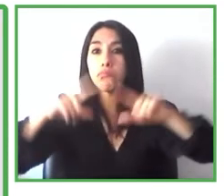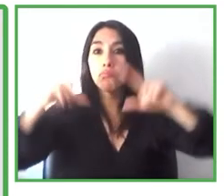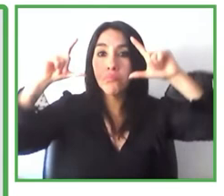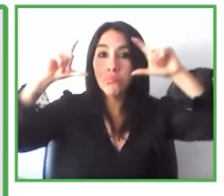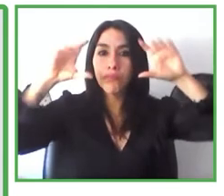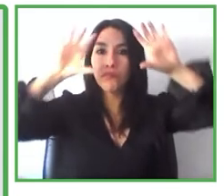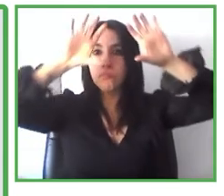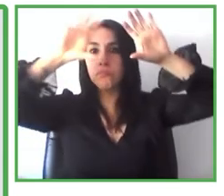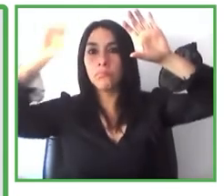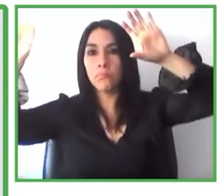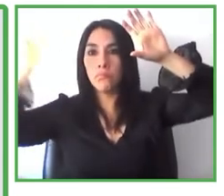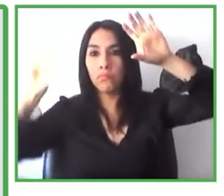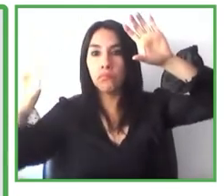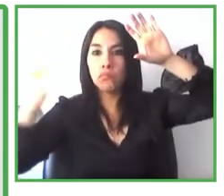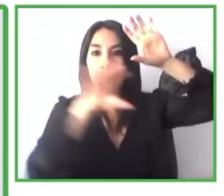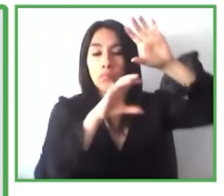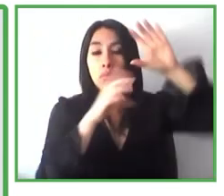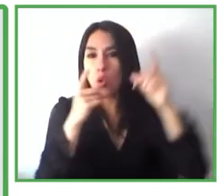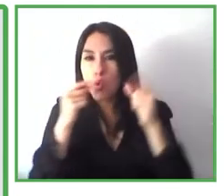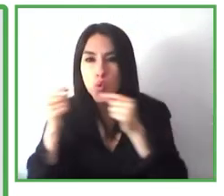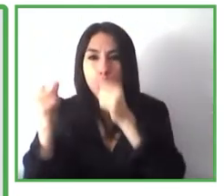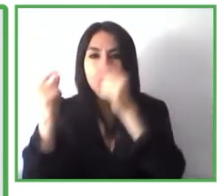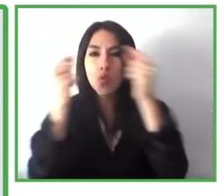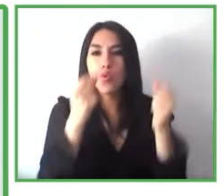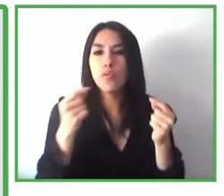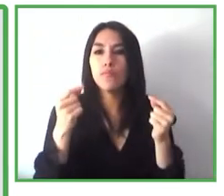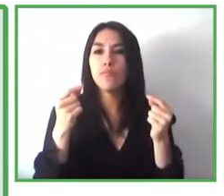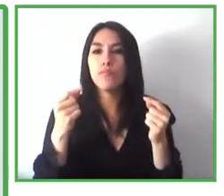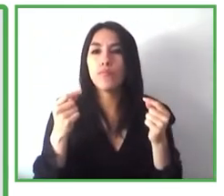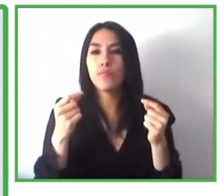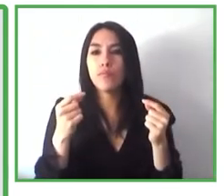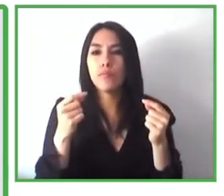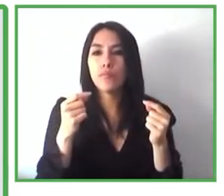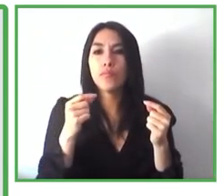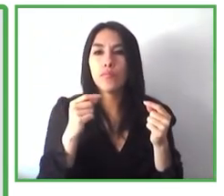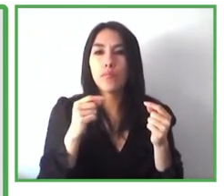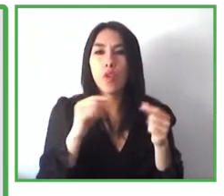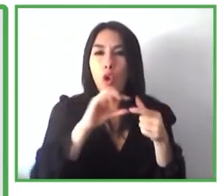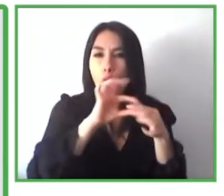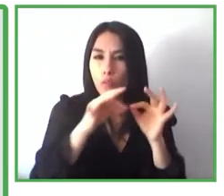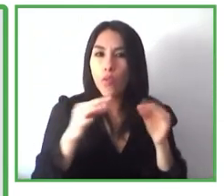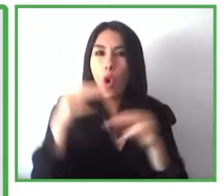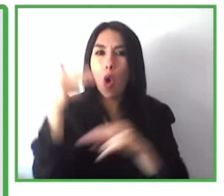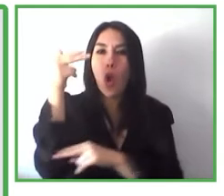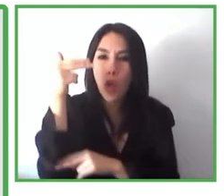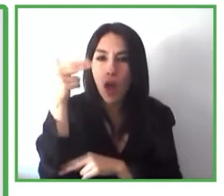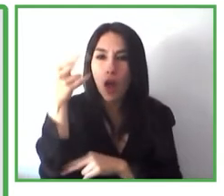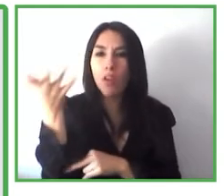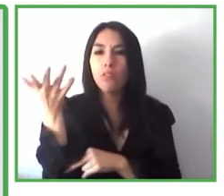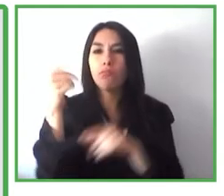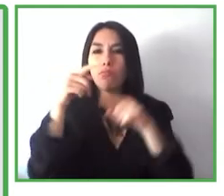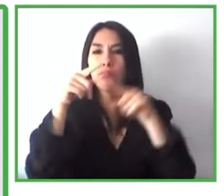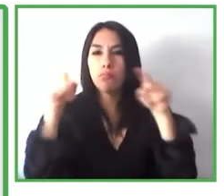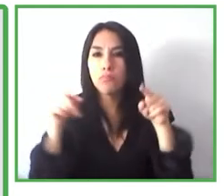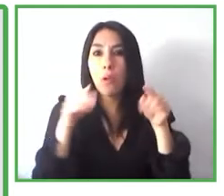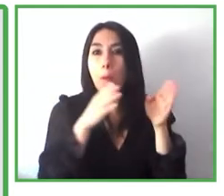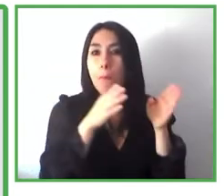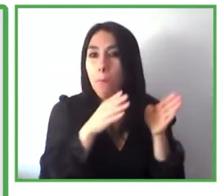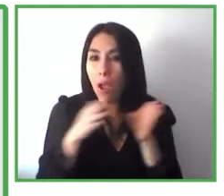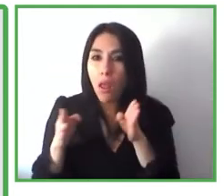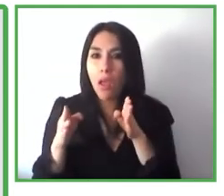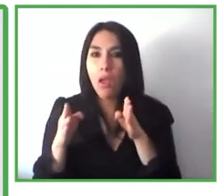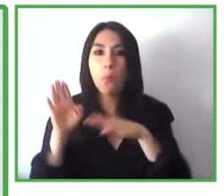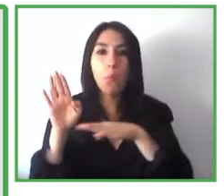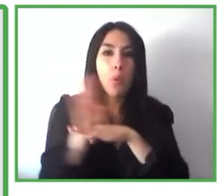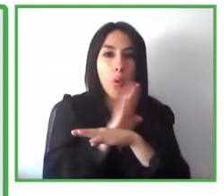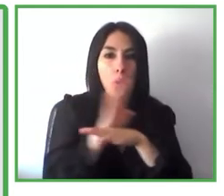los últimos meses con cadenas hoteleras estudios de interiorismo fabricantes también de productos de interiorismo en torno a esos retos identificados y este